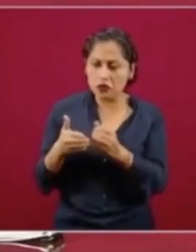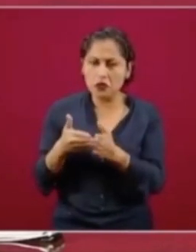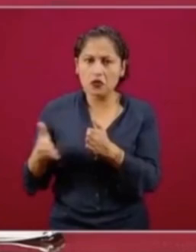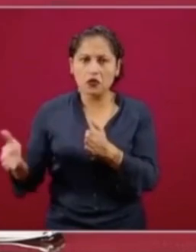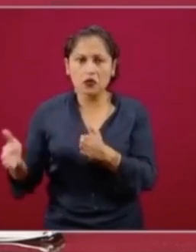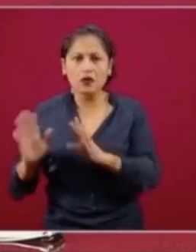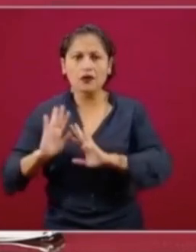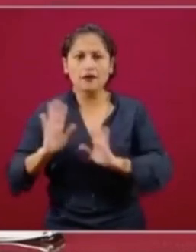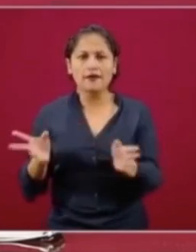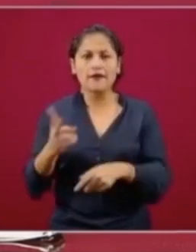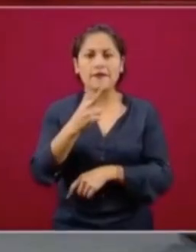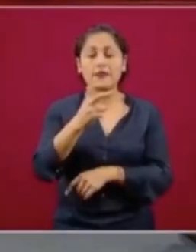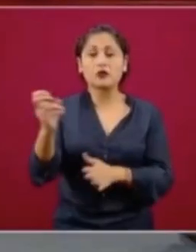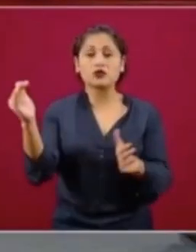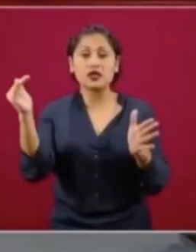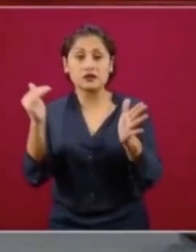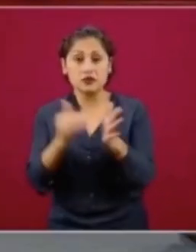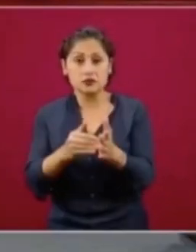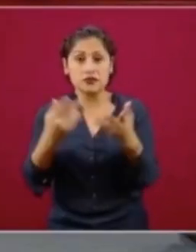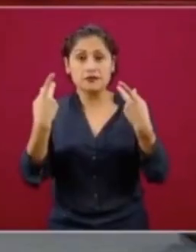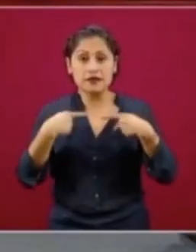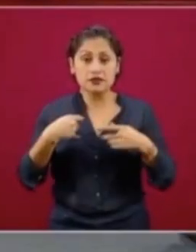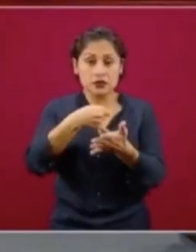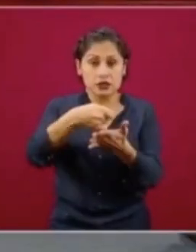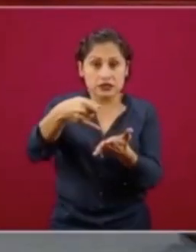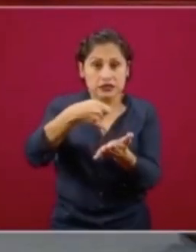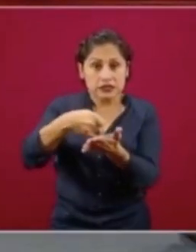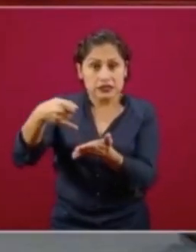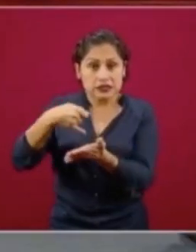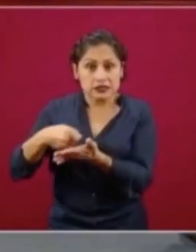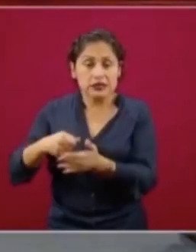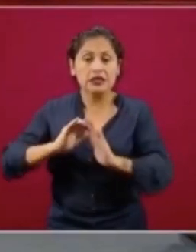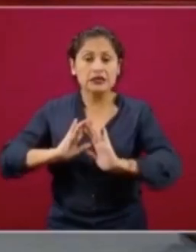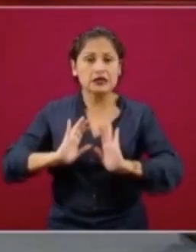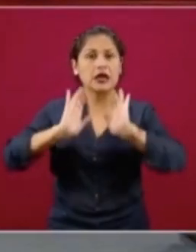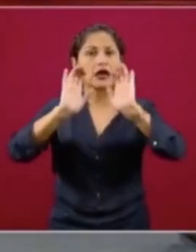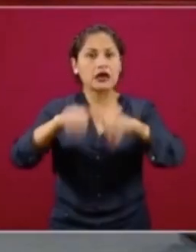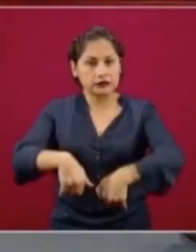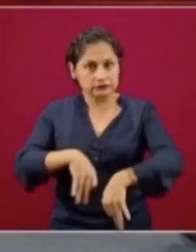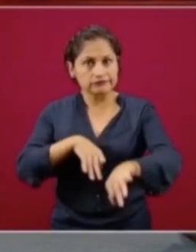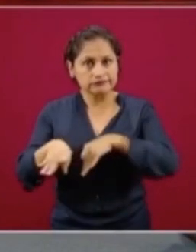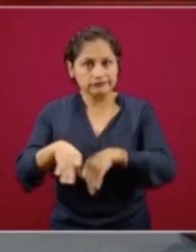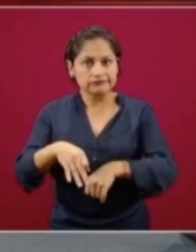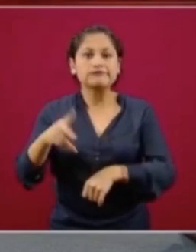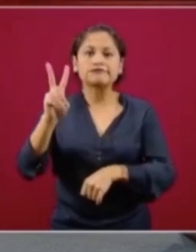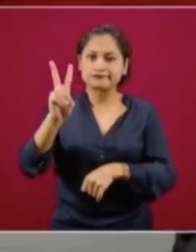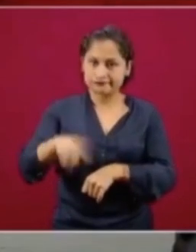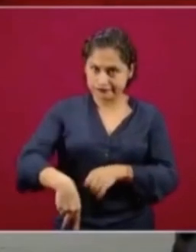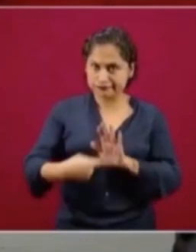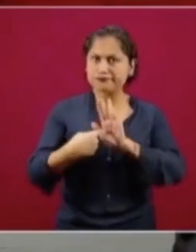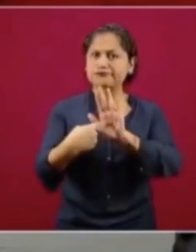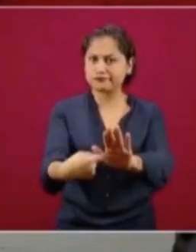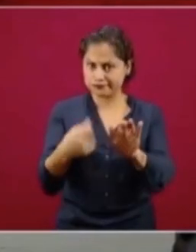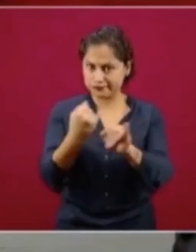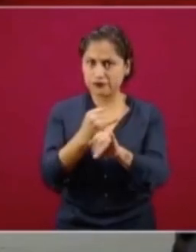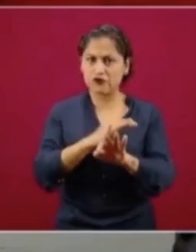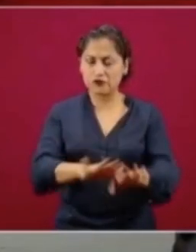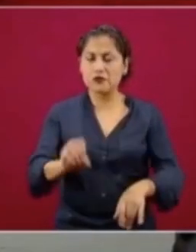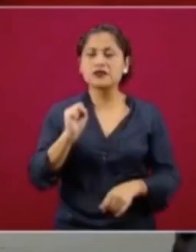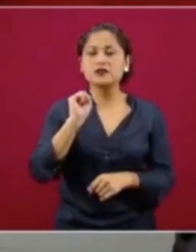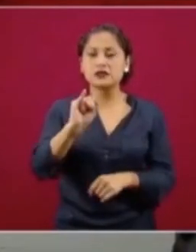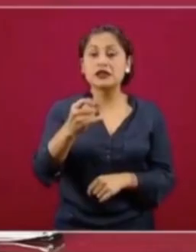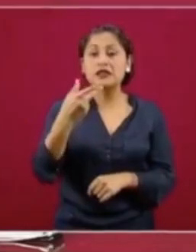otros 200 mil sembradores. Entonces, estamos hablando de datos concretos, pero entre varias instituciones